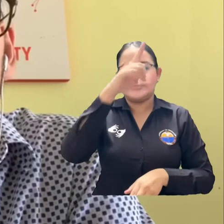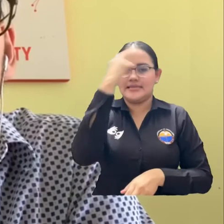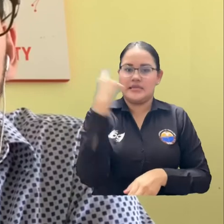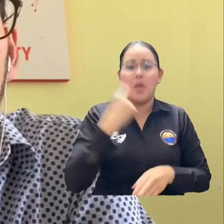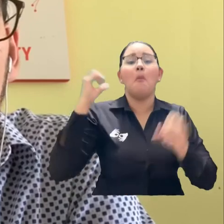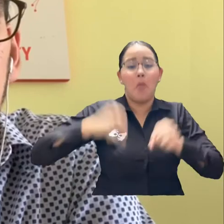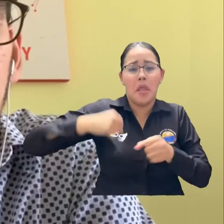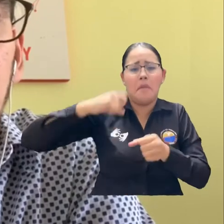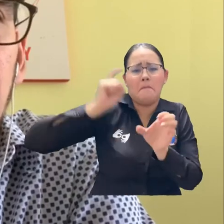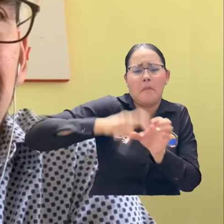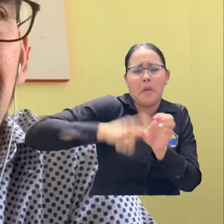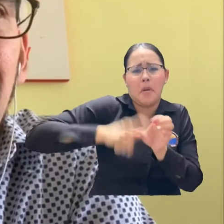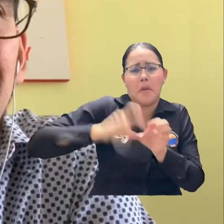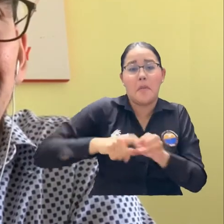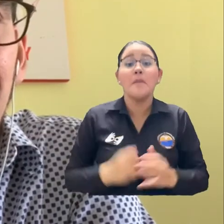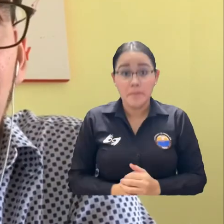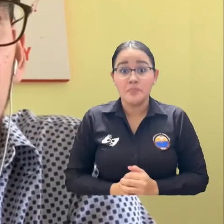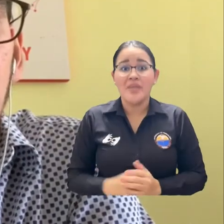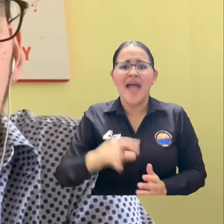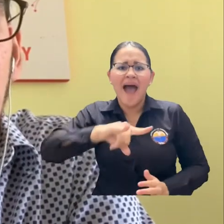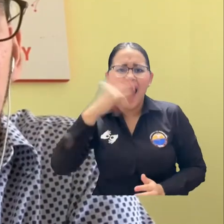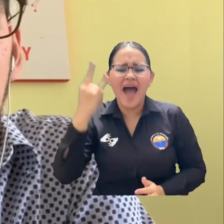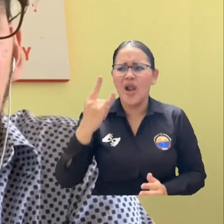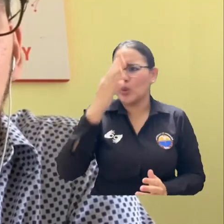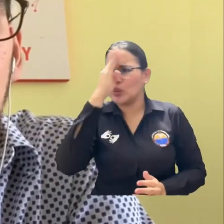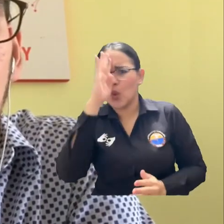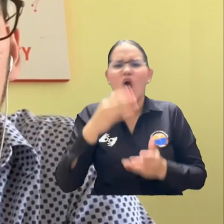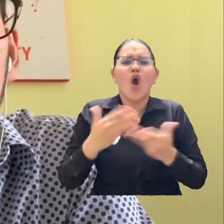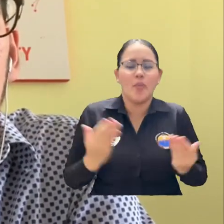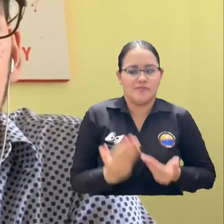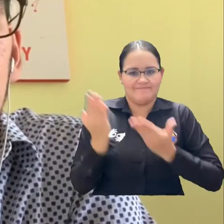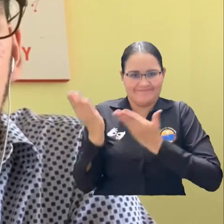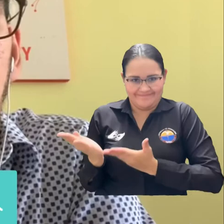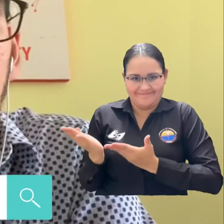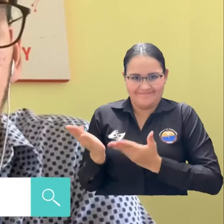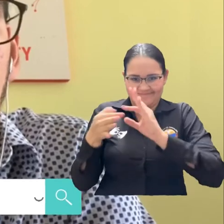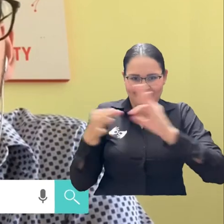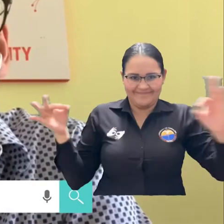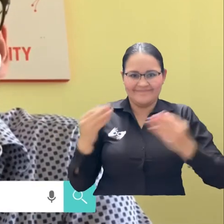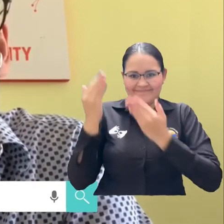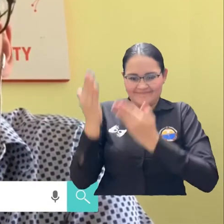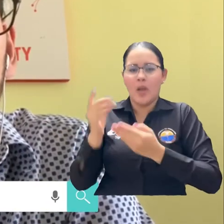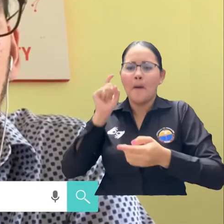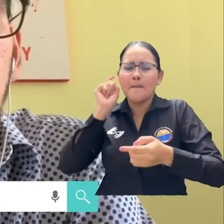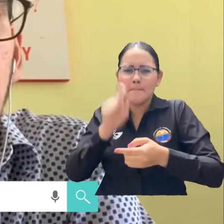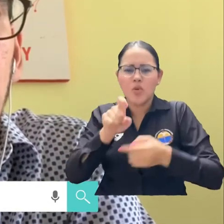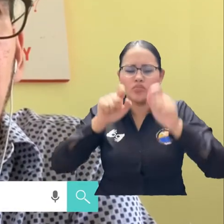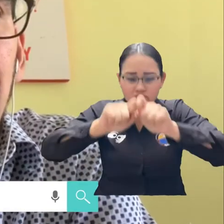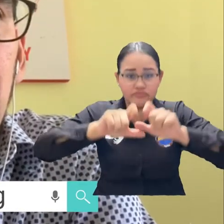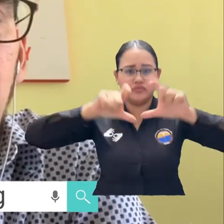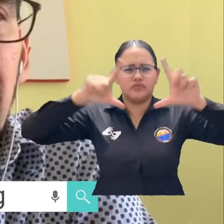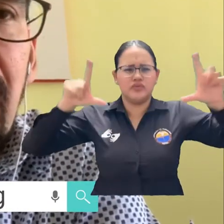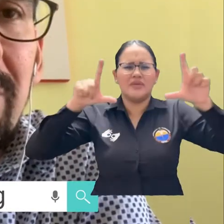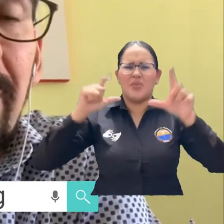aplicar, pueden ver los términos de referencia detallados en la página de la AUIP, www.auip.org.